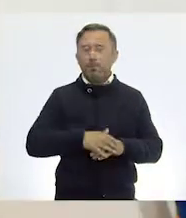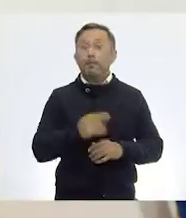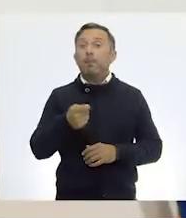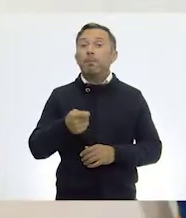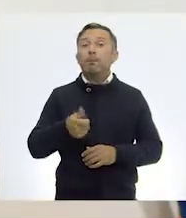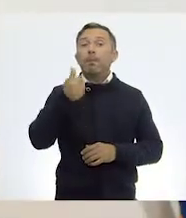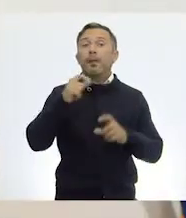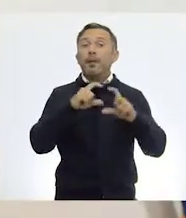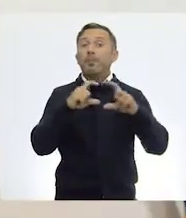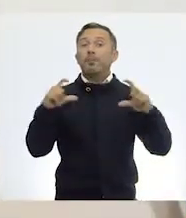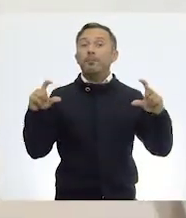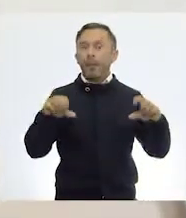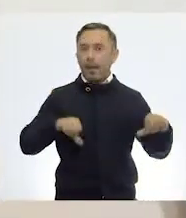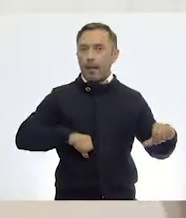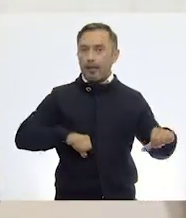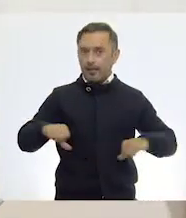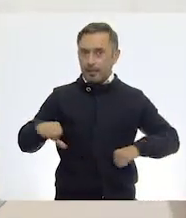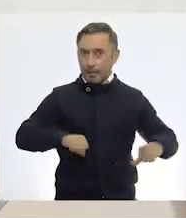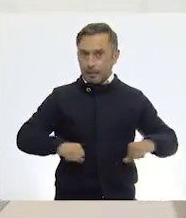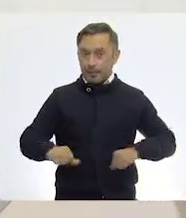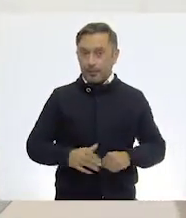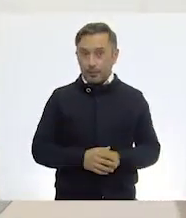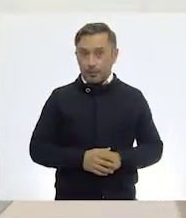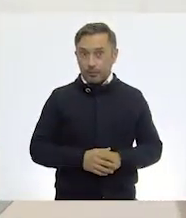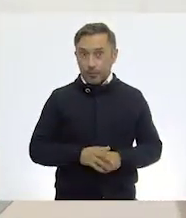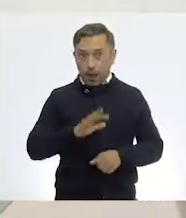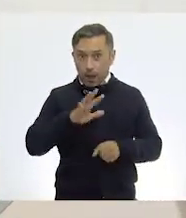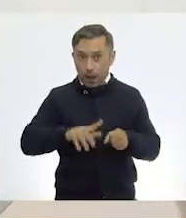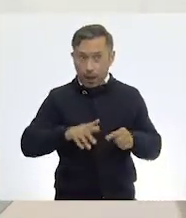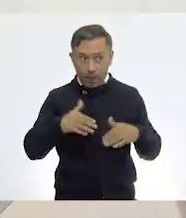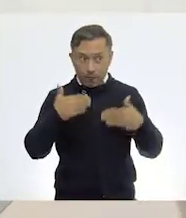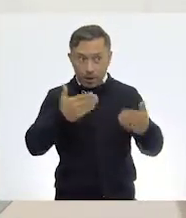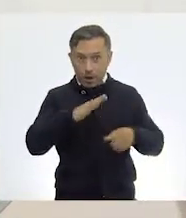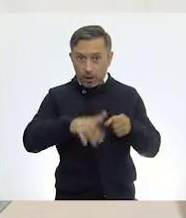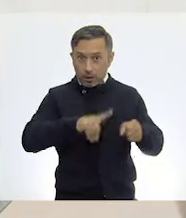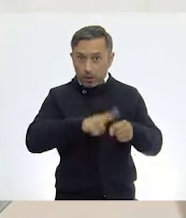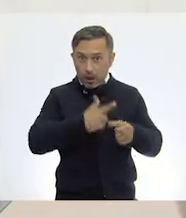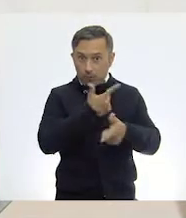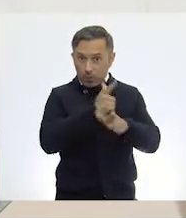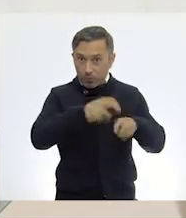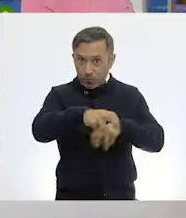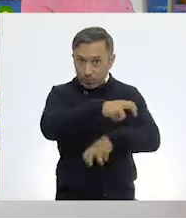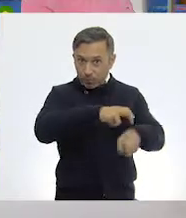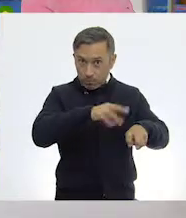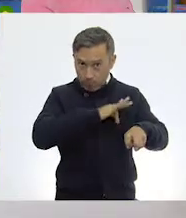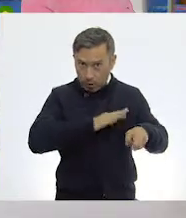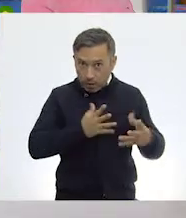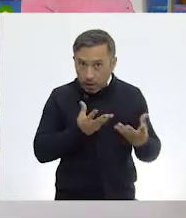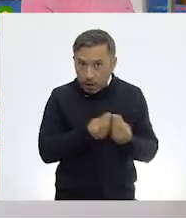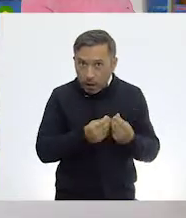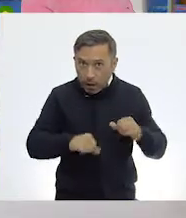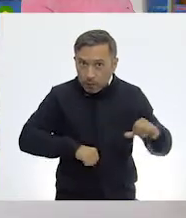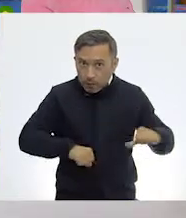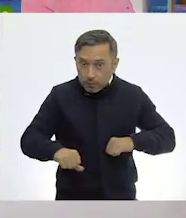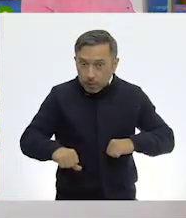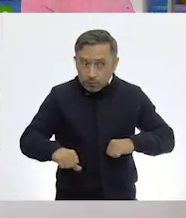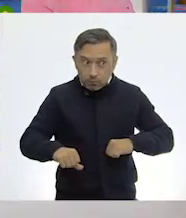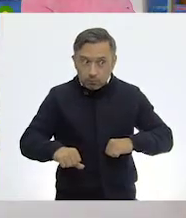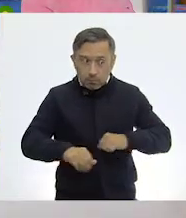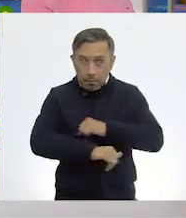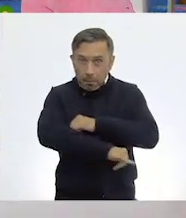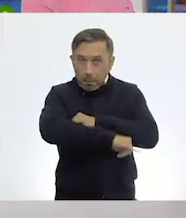¿Podemos hacer actividades con los animales silvestres? ¿Puedo llevar a pasear a la ballena? Mmm, mmm.